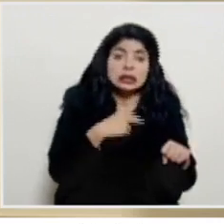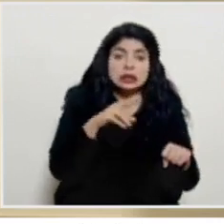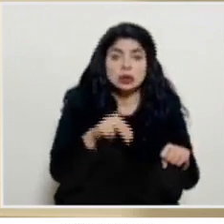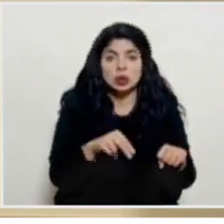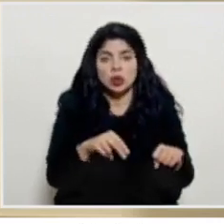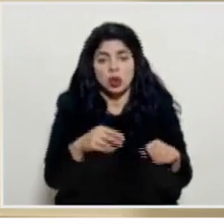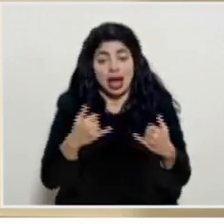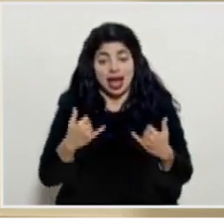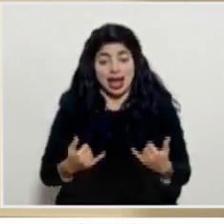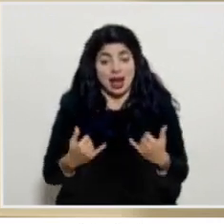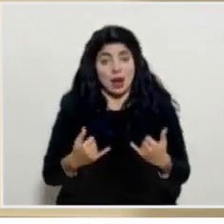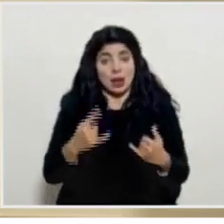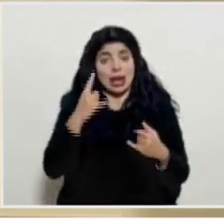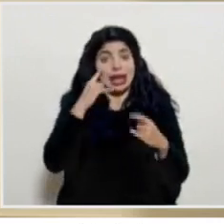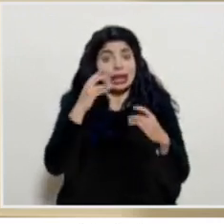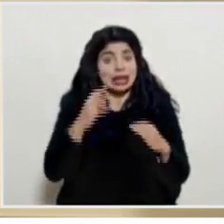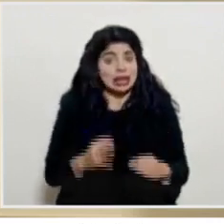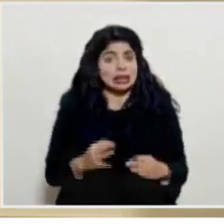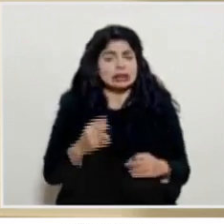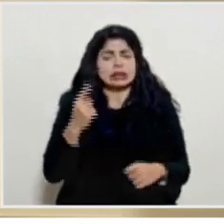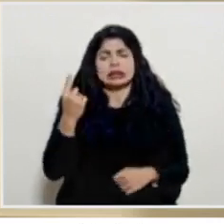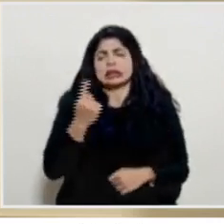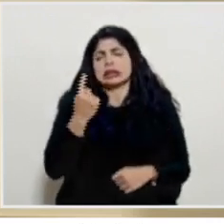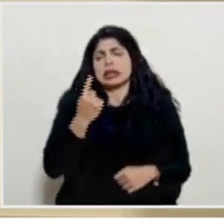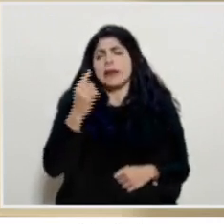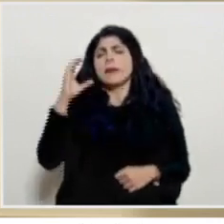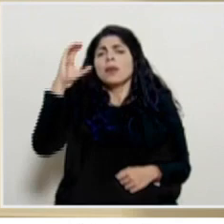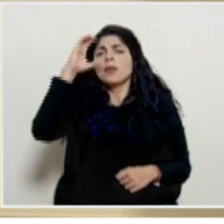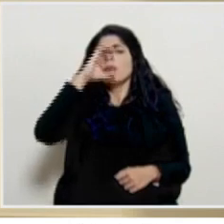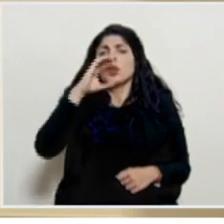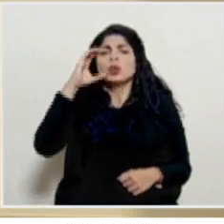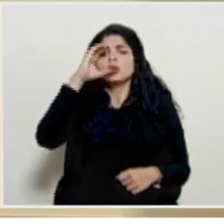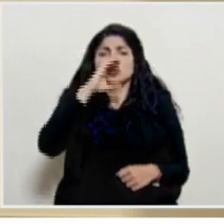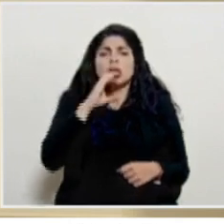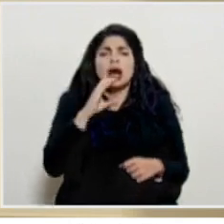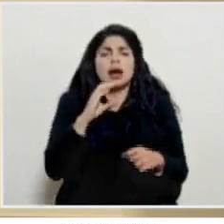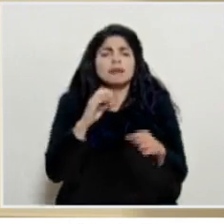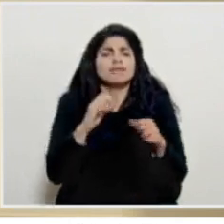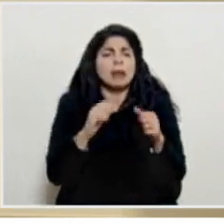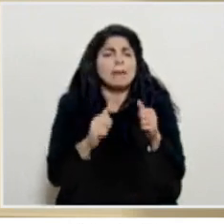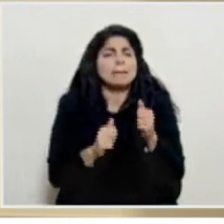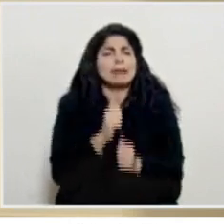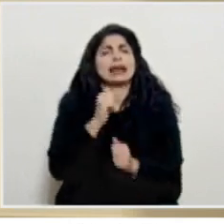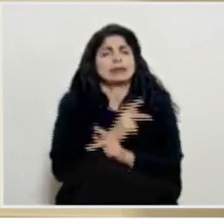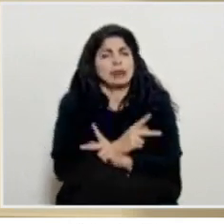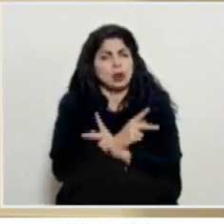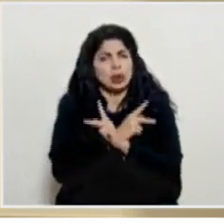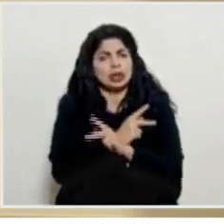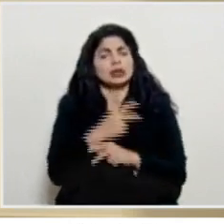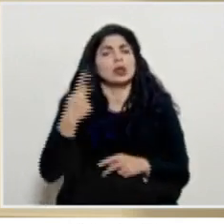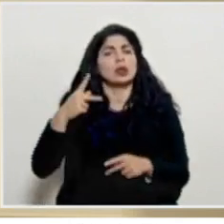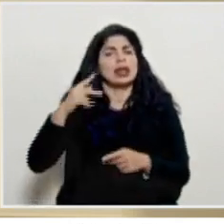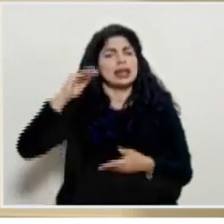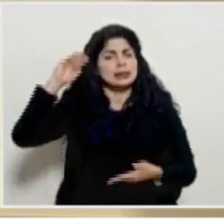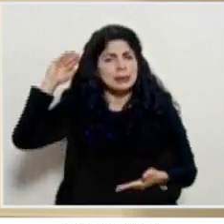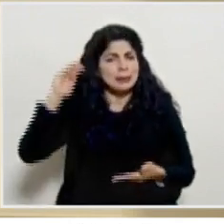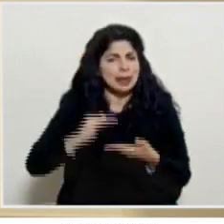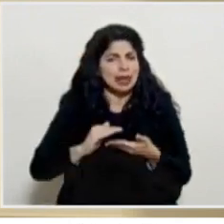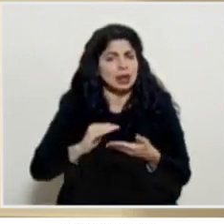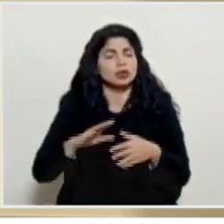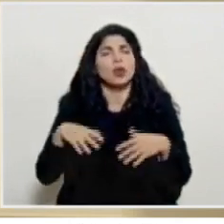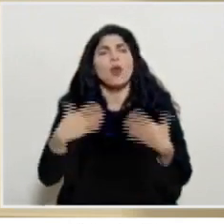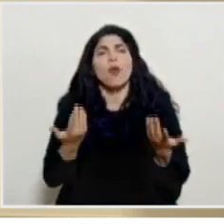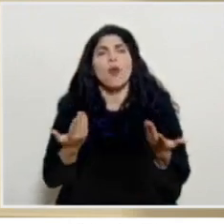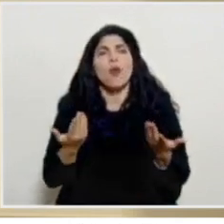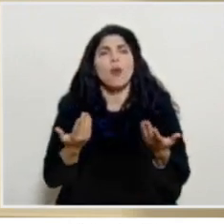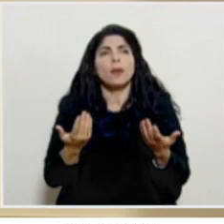ahora las decisiones se han tomado siempre buscando la mayor protección y el menor riesgo o el mayor